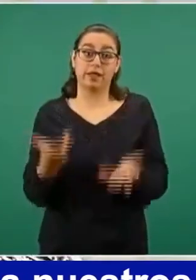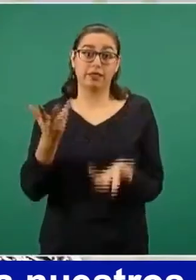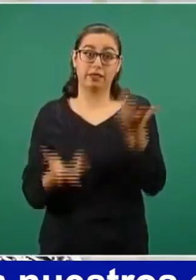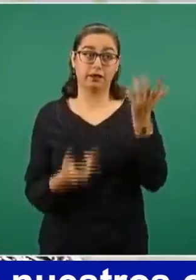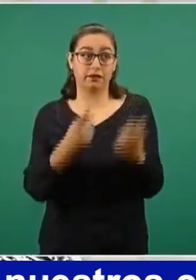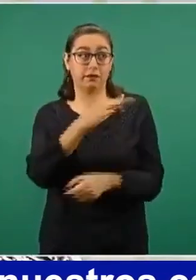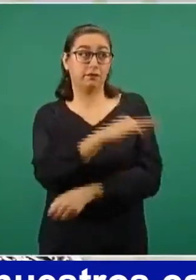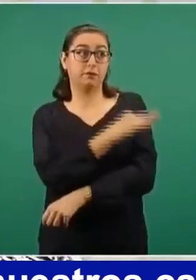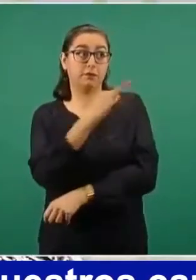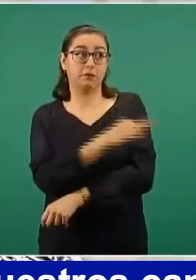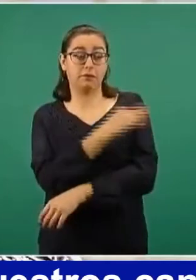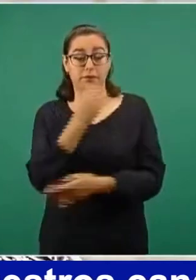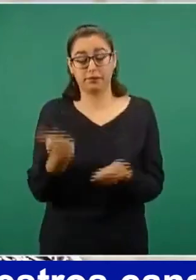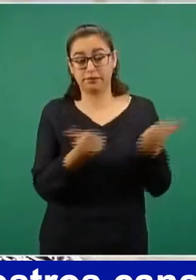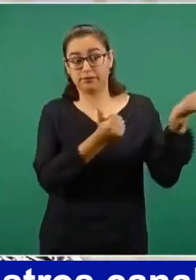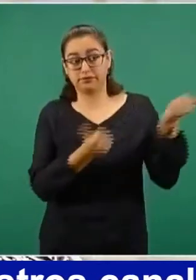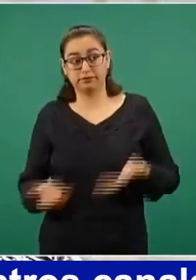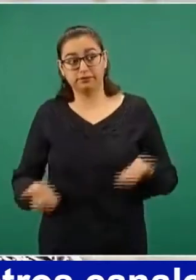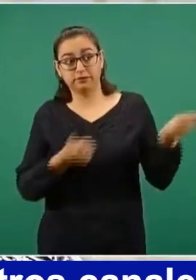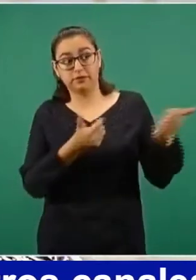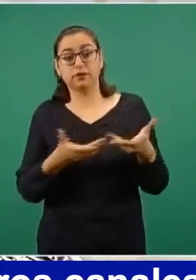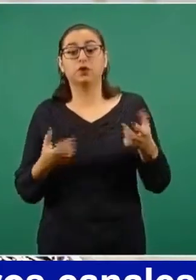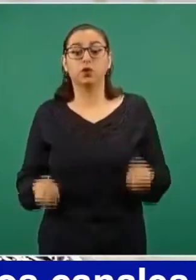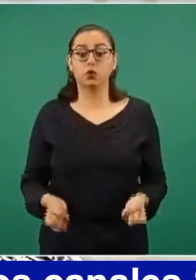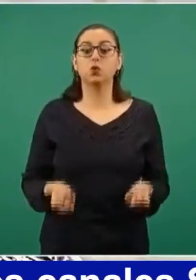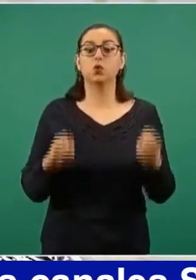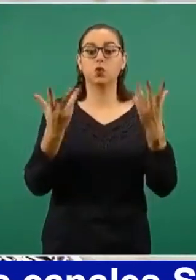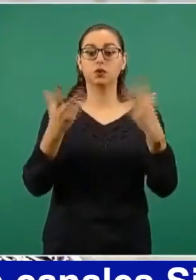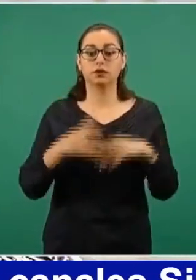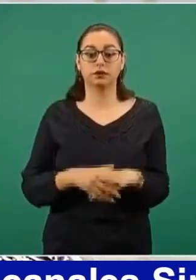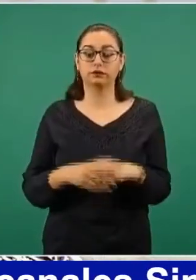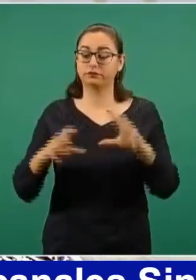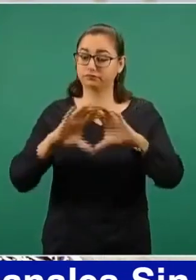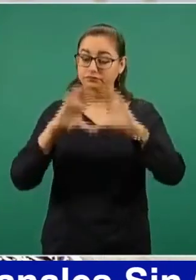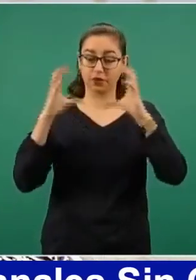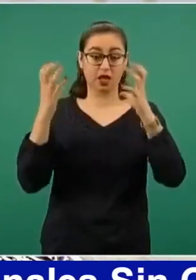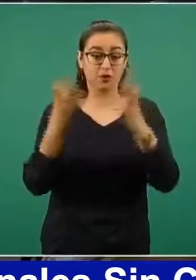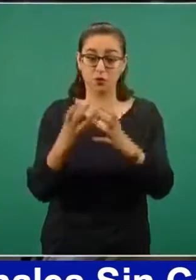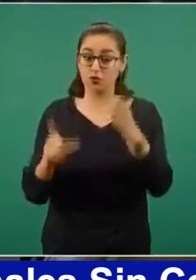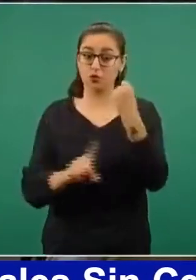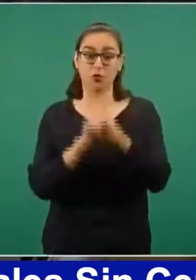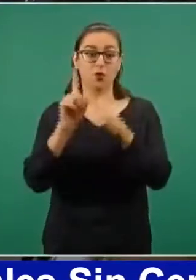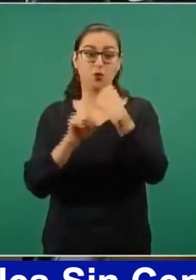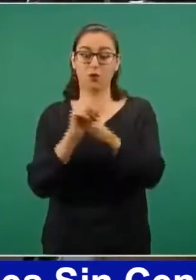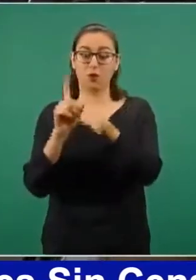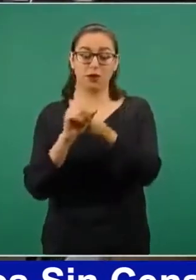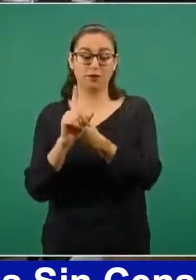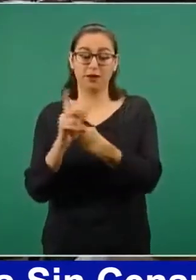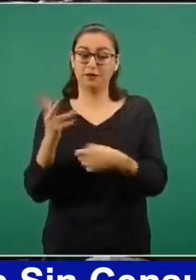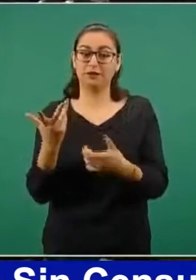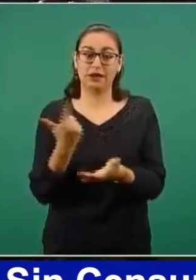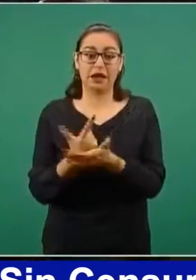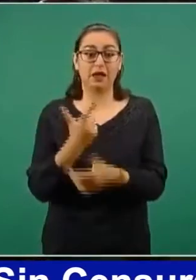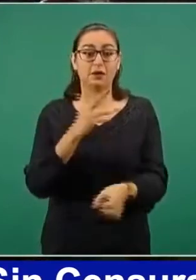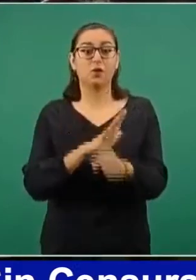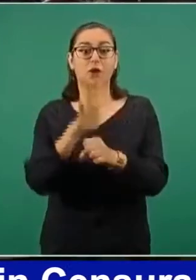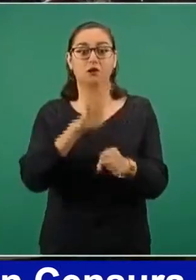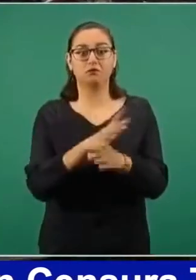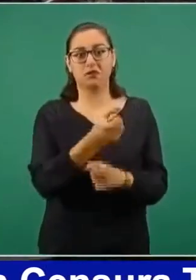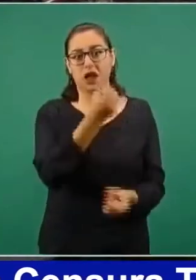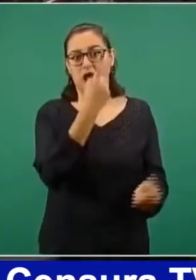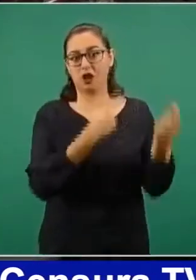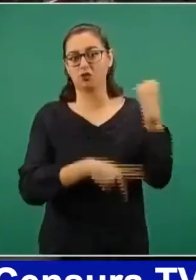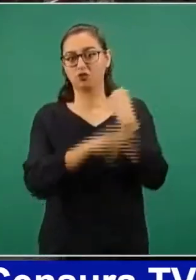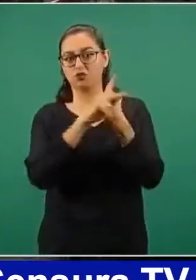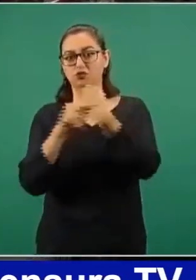recibimos. Ya se ha comentado muchas veces el reto que enfrenta el mundo entero por el acaparamiento o concentración de vacunas, y eso